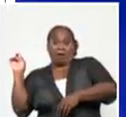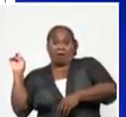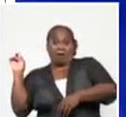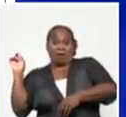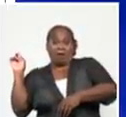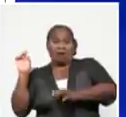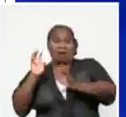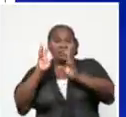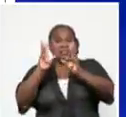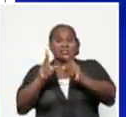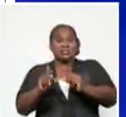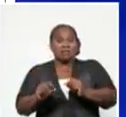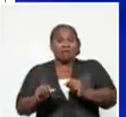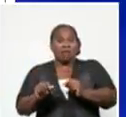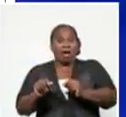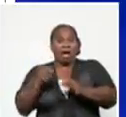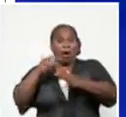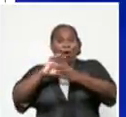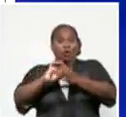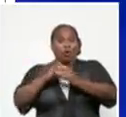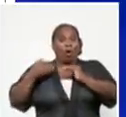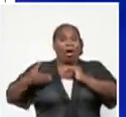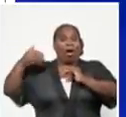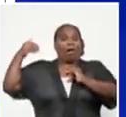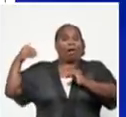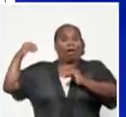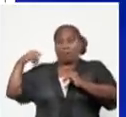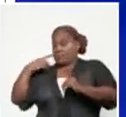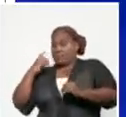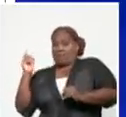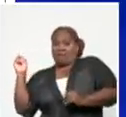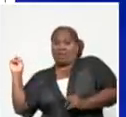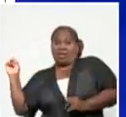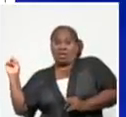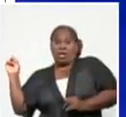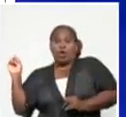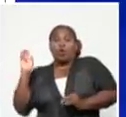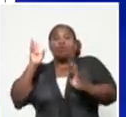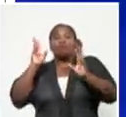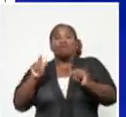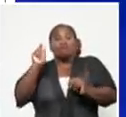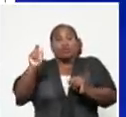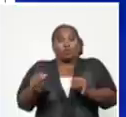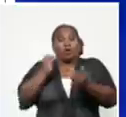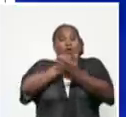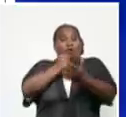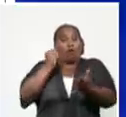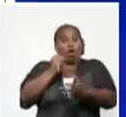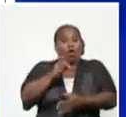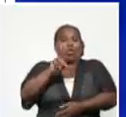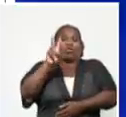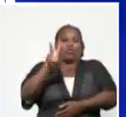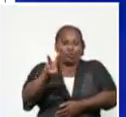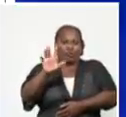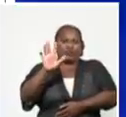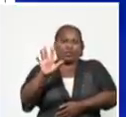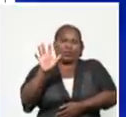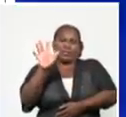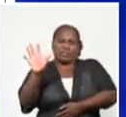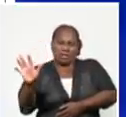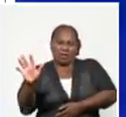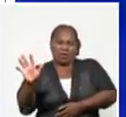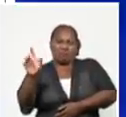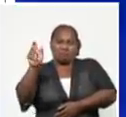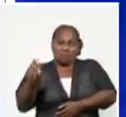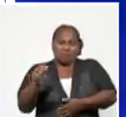de antier. Ayer, con el número de casos confirmados, ya vamos por 255 casos confirmados,